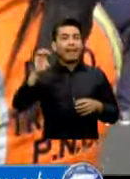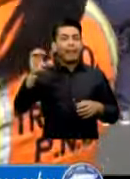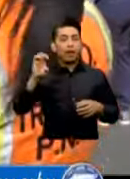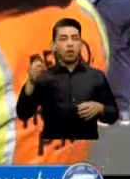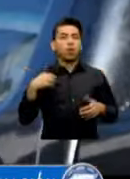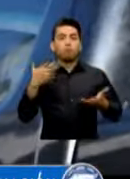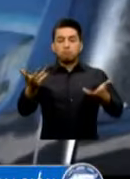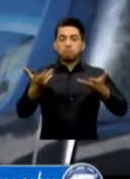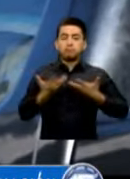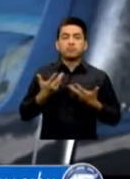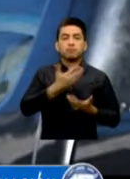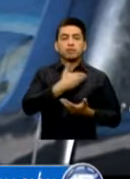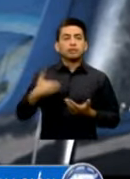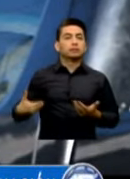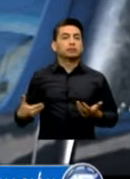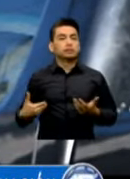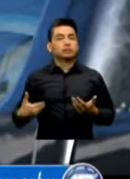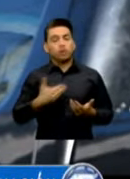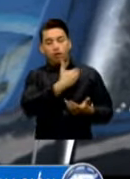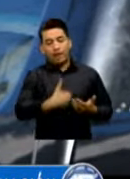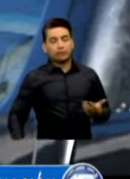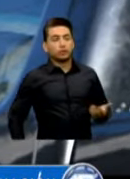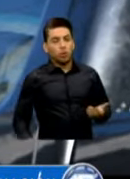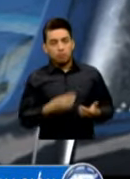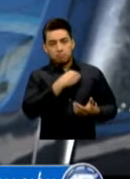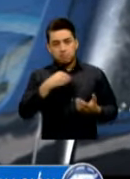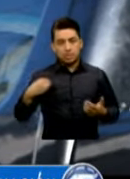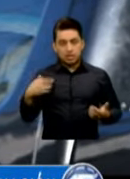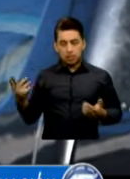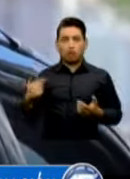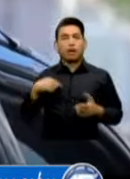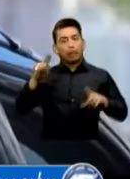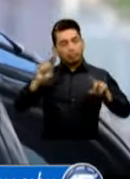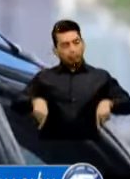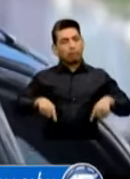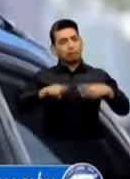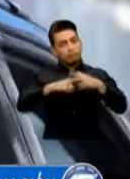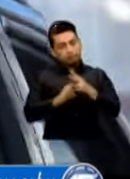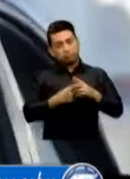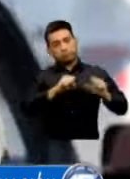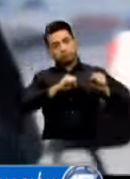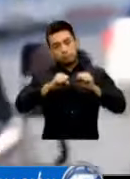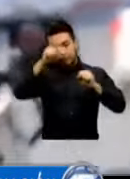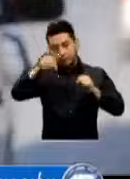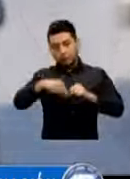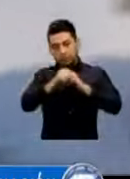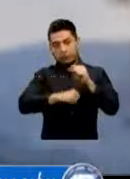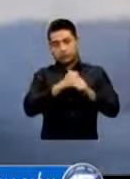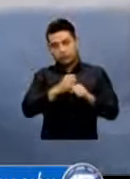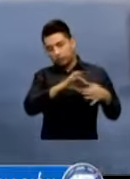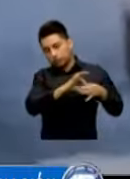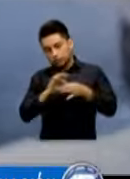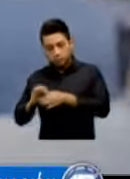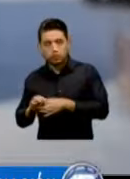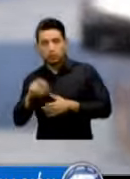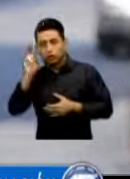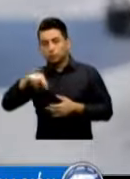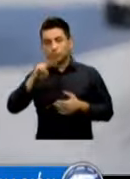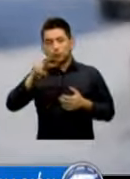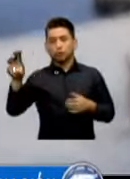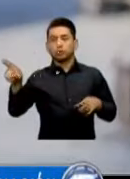Y elaboramos Inmediatamente Nuestro plan De acción Para el presente Año Que es coherente Con la política General de gobierno